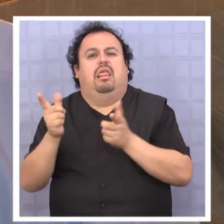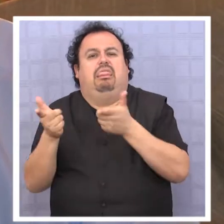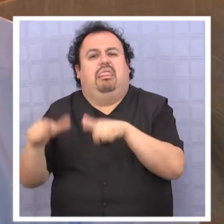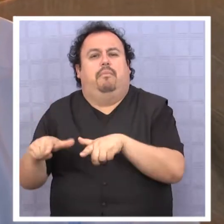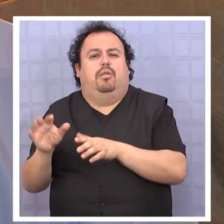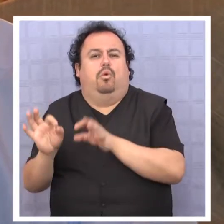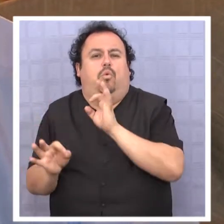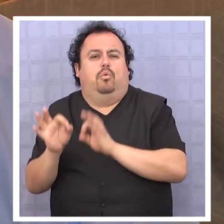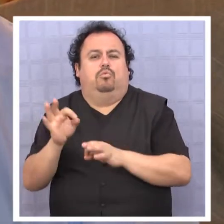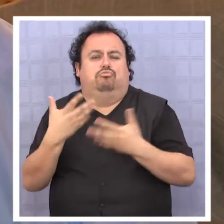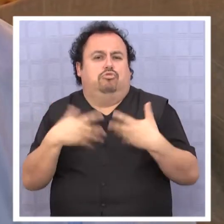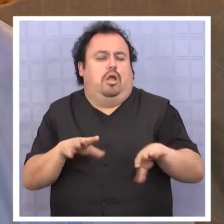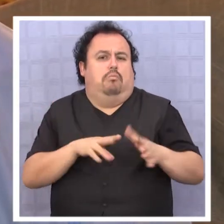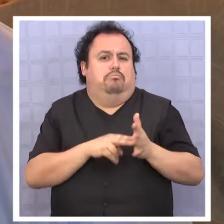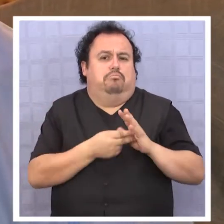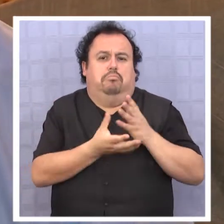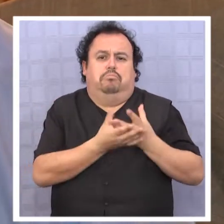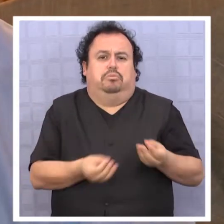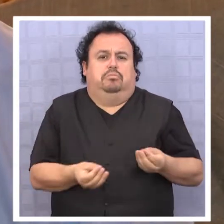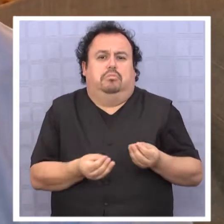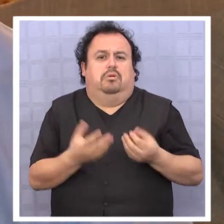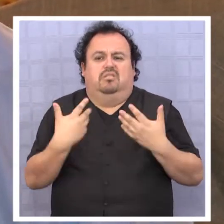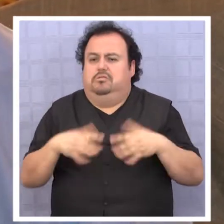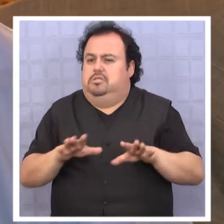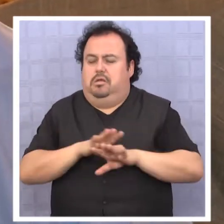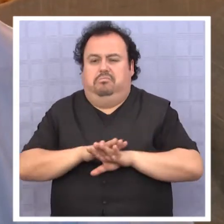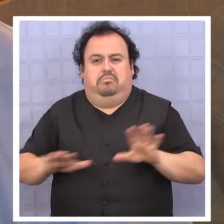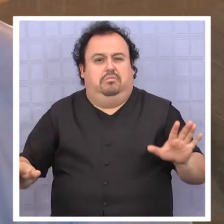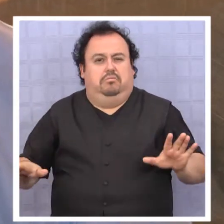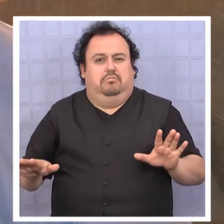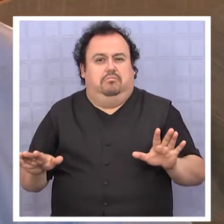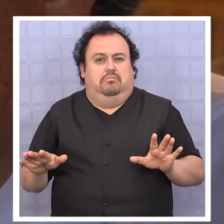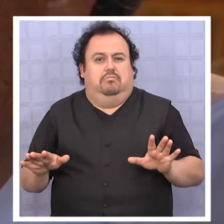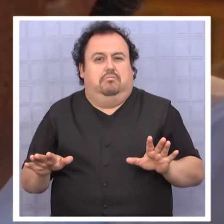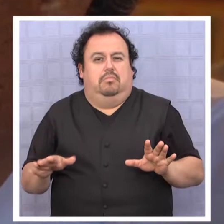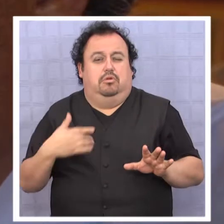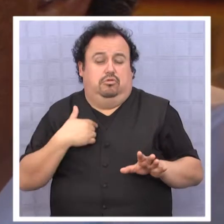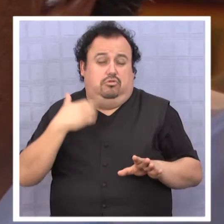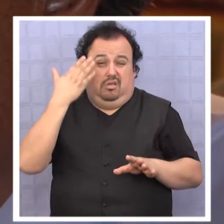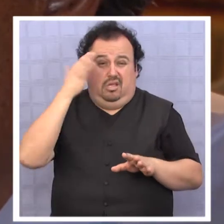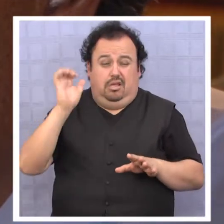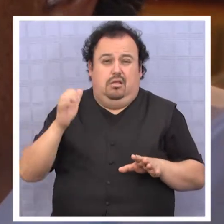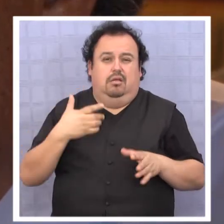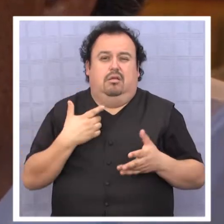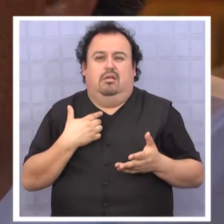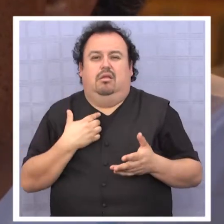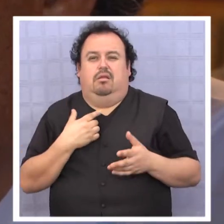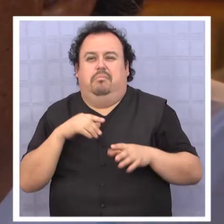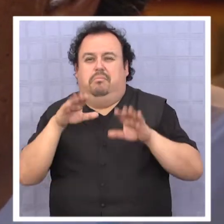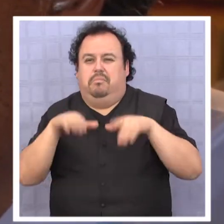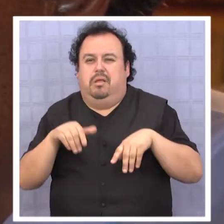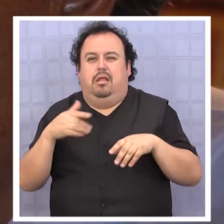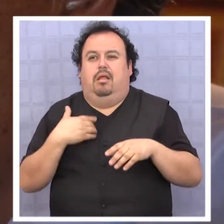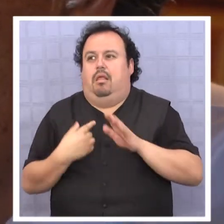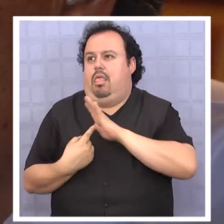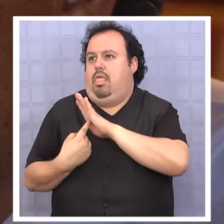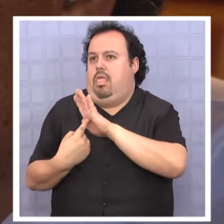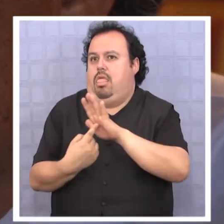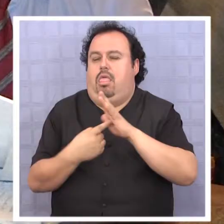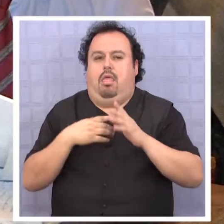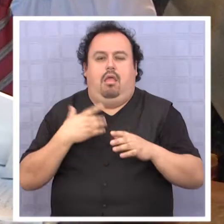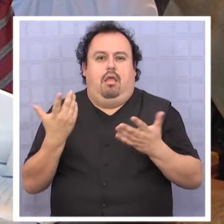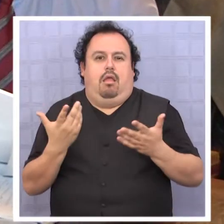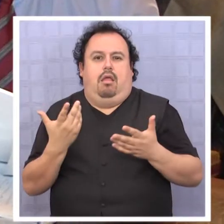jurídico tiene resuelto y por lo tanto creemos que el tema ya está zanjado. Yo creo que también se quiere dar un tinte de espectacularidad